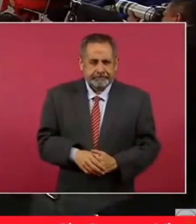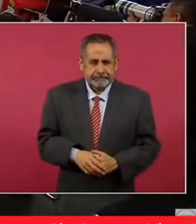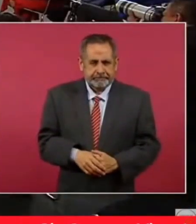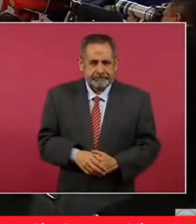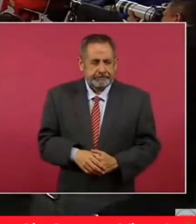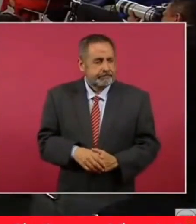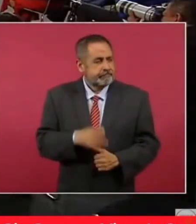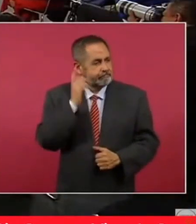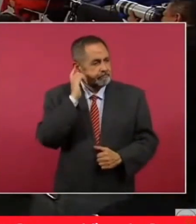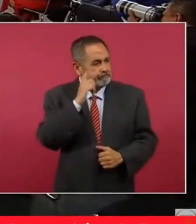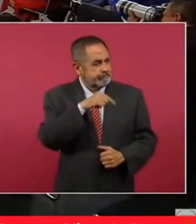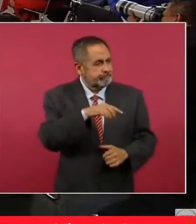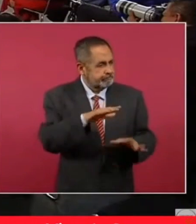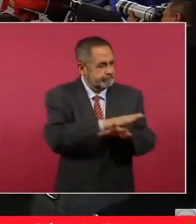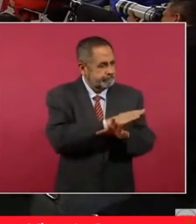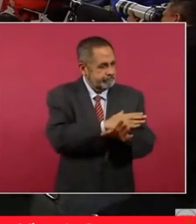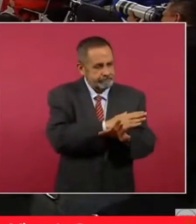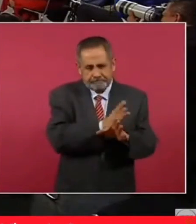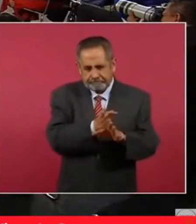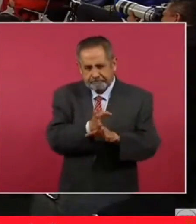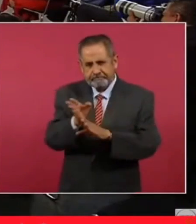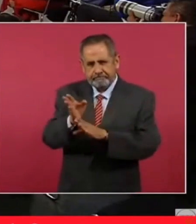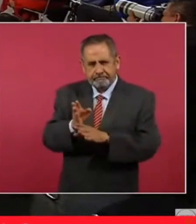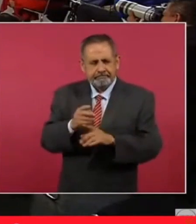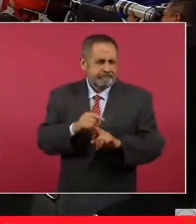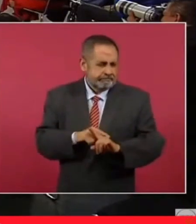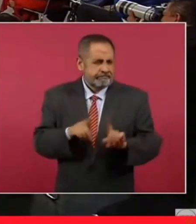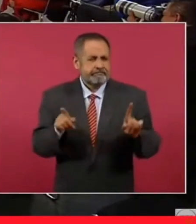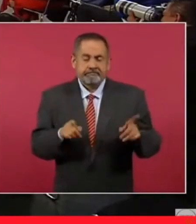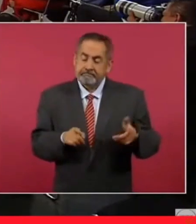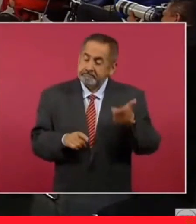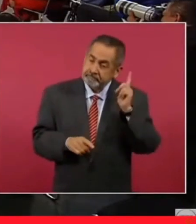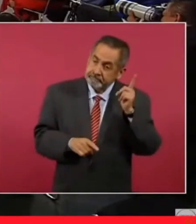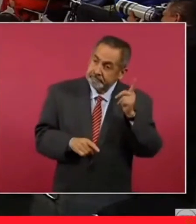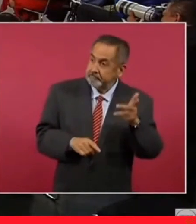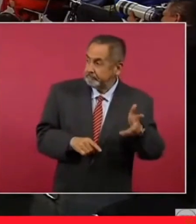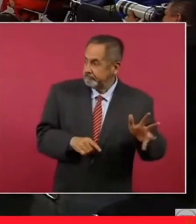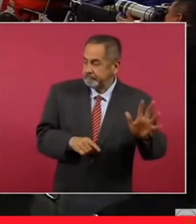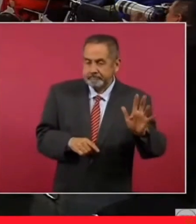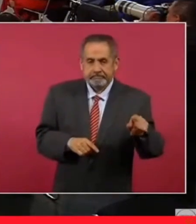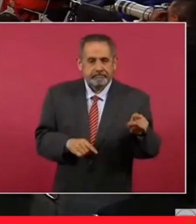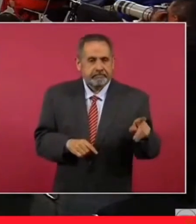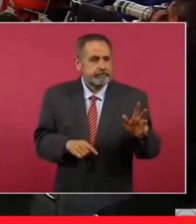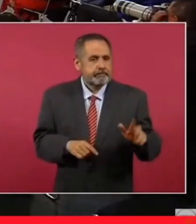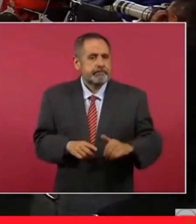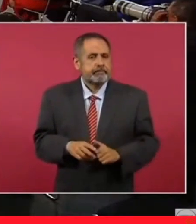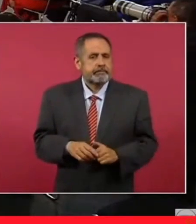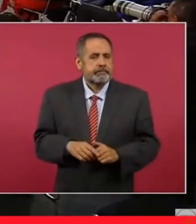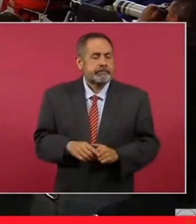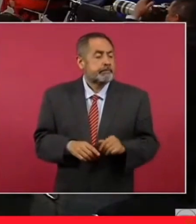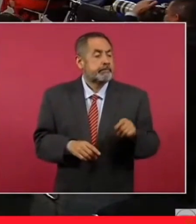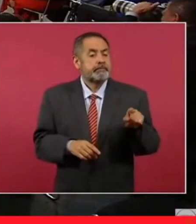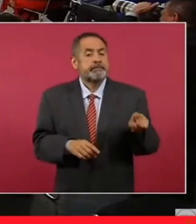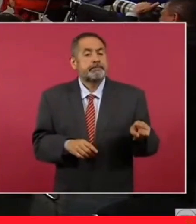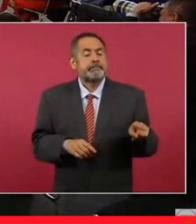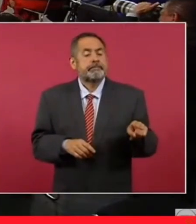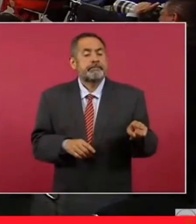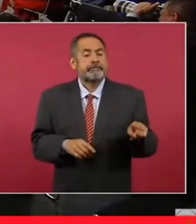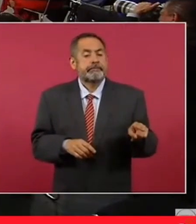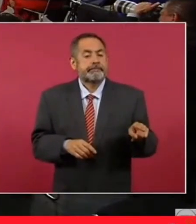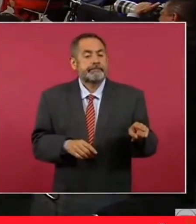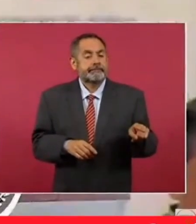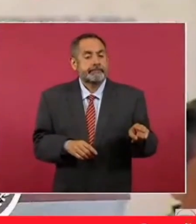rectifique y tome otro rumbo, el de este análisis